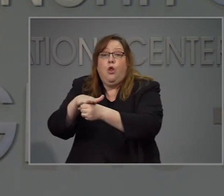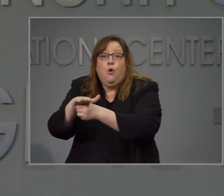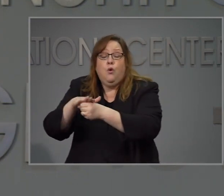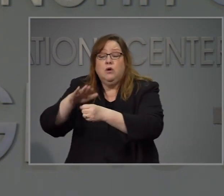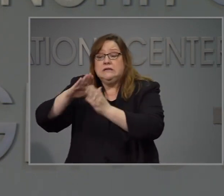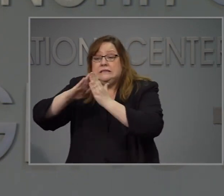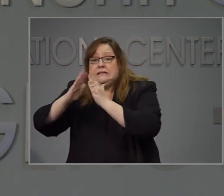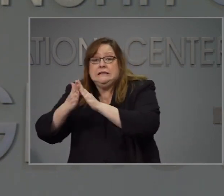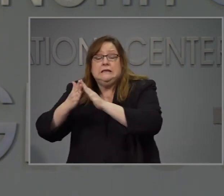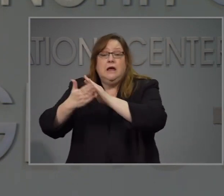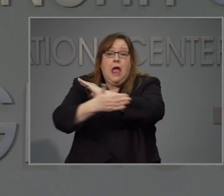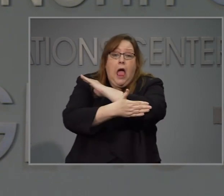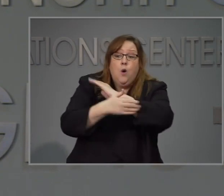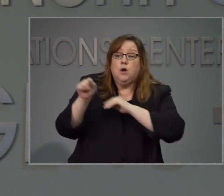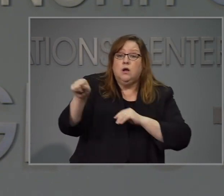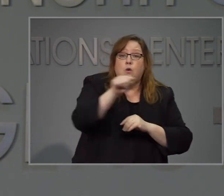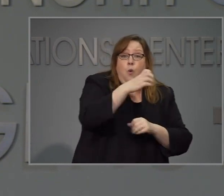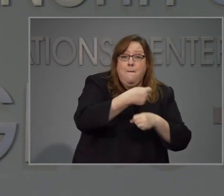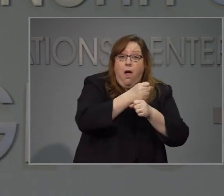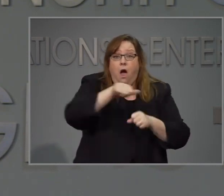que es lo mejor para sus comunidades.